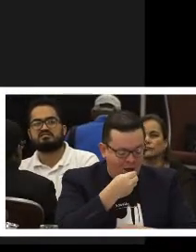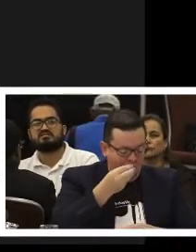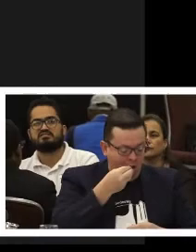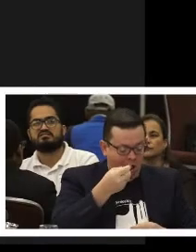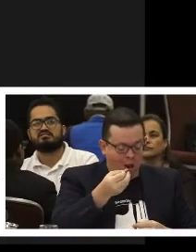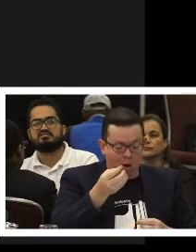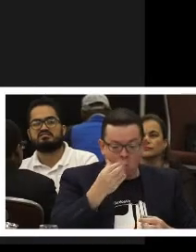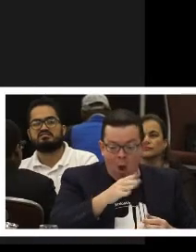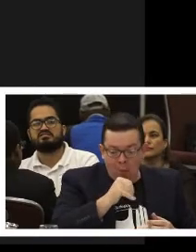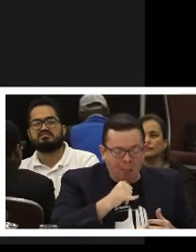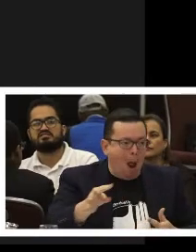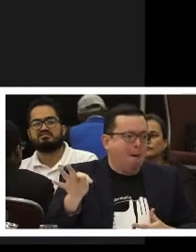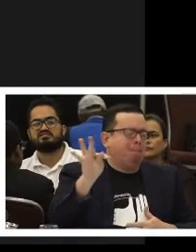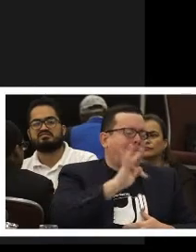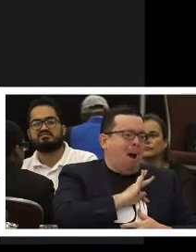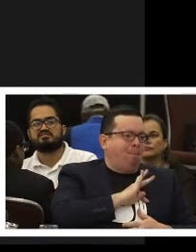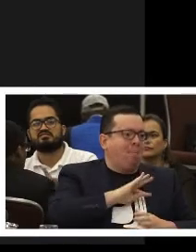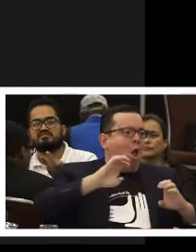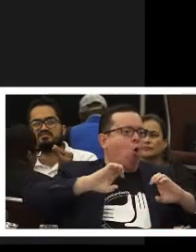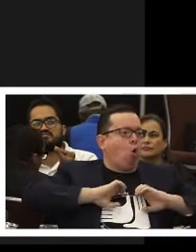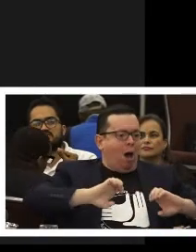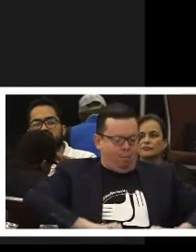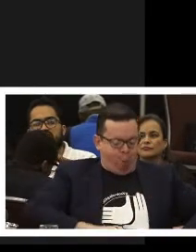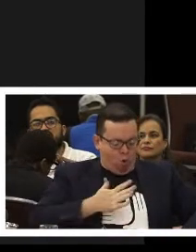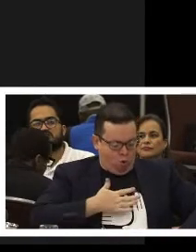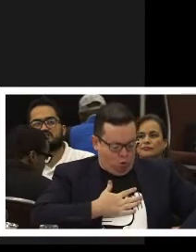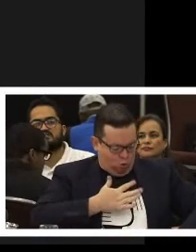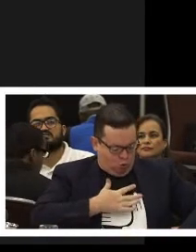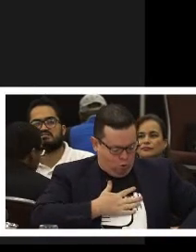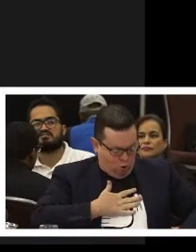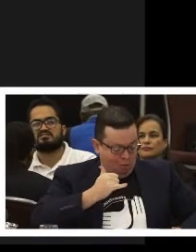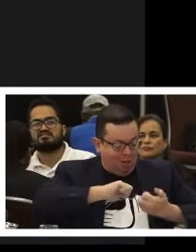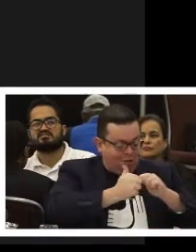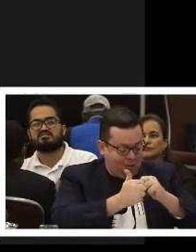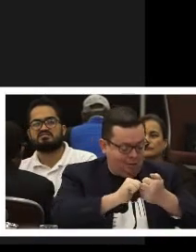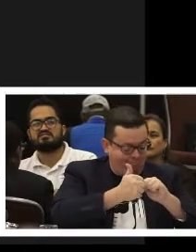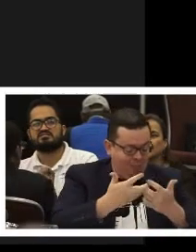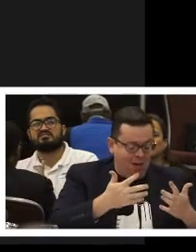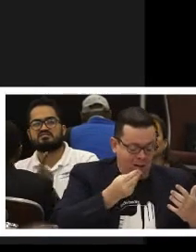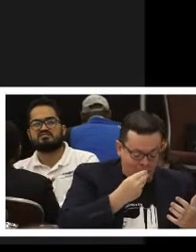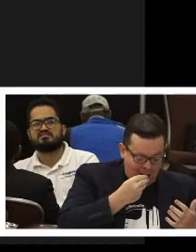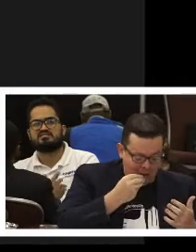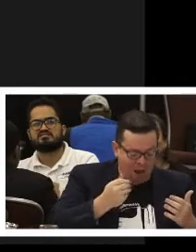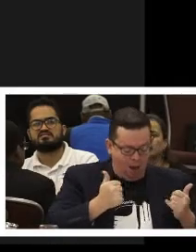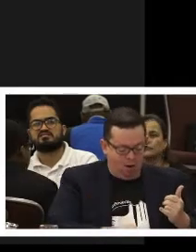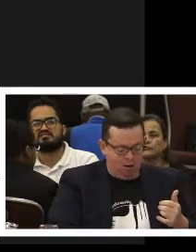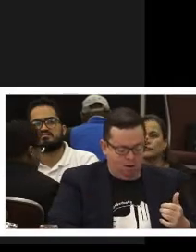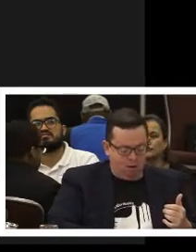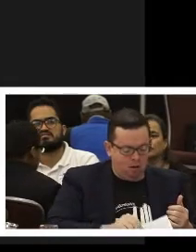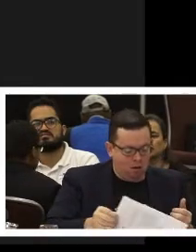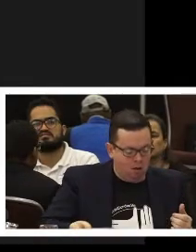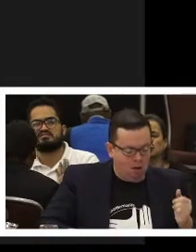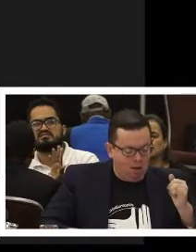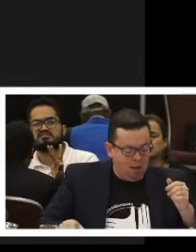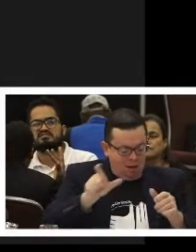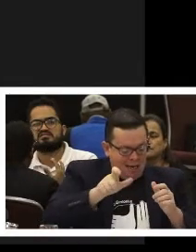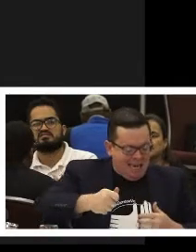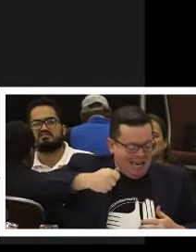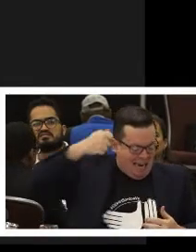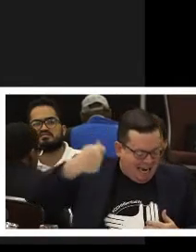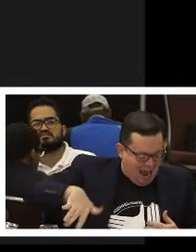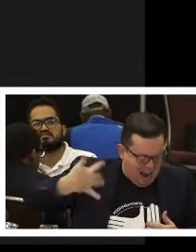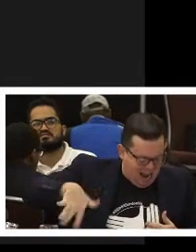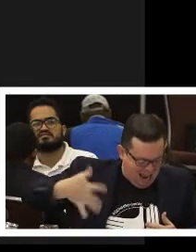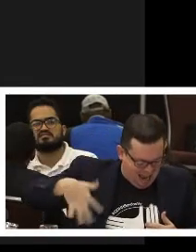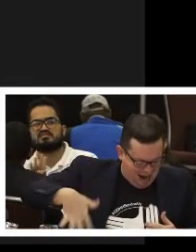humanitaria que vive la población con discapacidad en nuestro país. Y más grave aún es que Joyner Peña terminó muriendo por falta de medicamentos requeridos en el hospital,